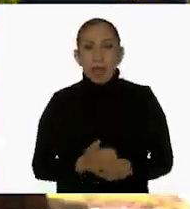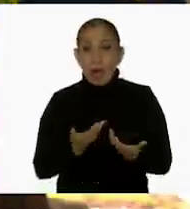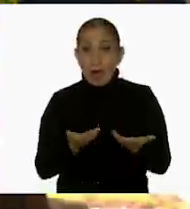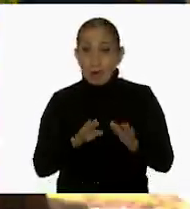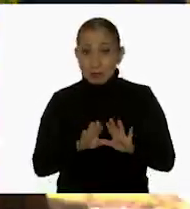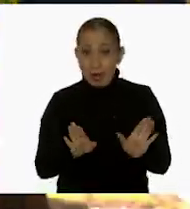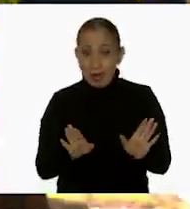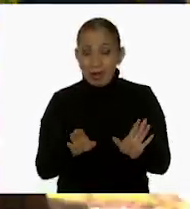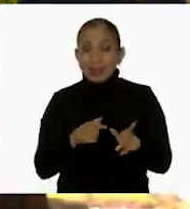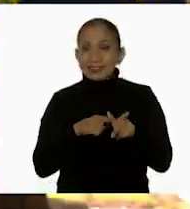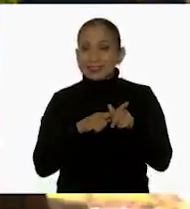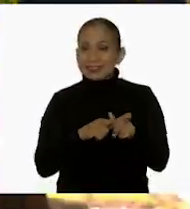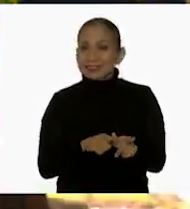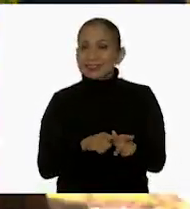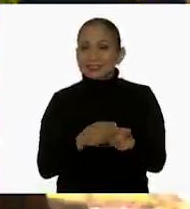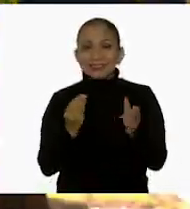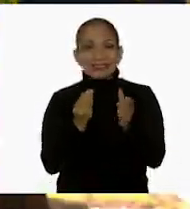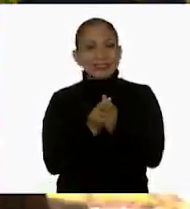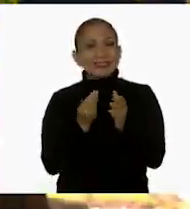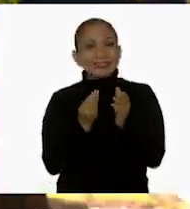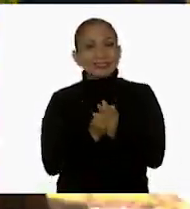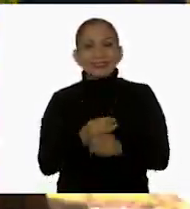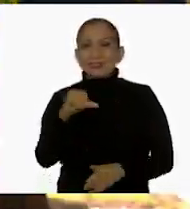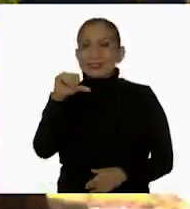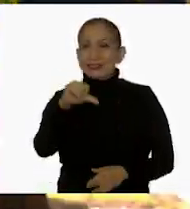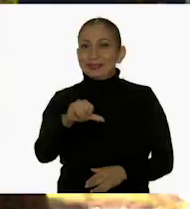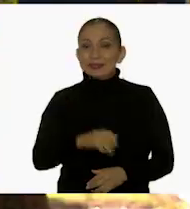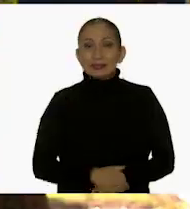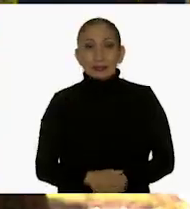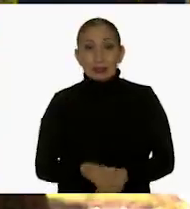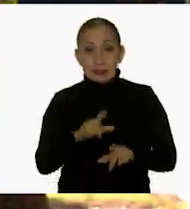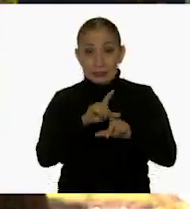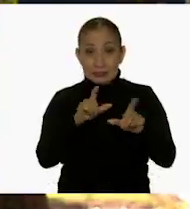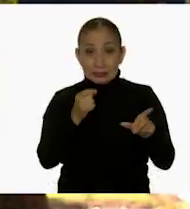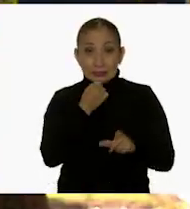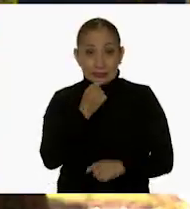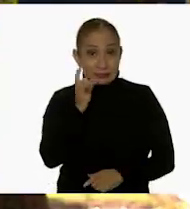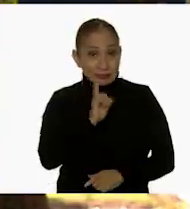Ahora es momento de seguir con el programa de hoy.